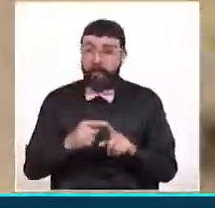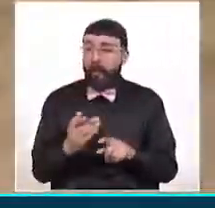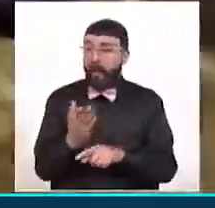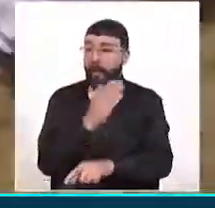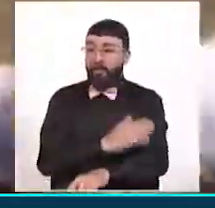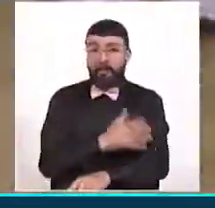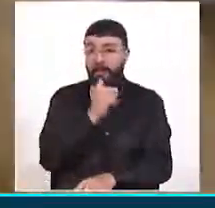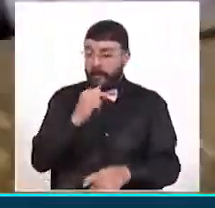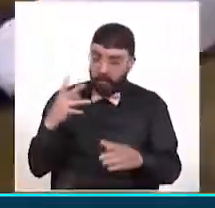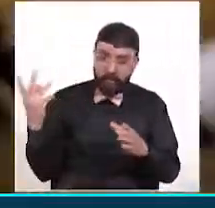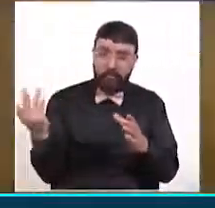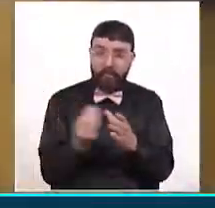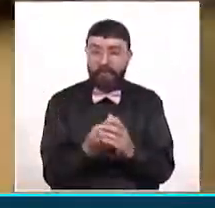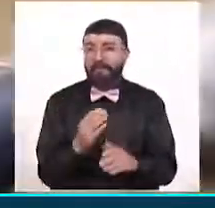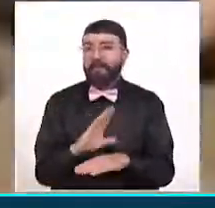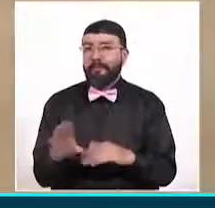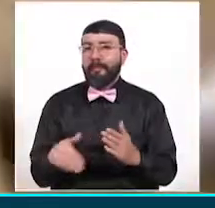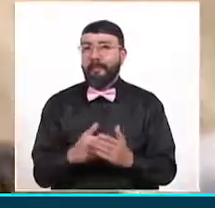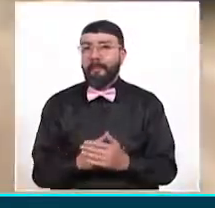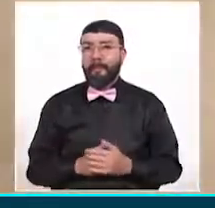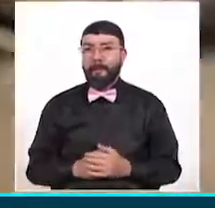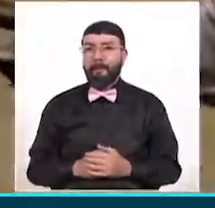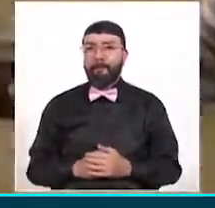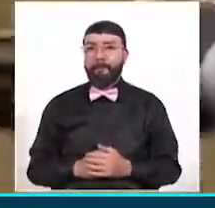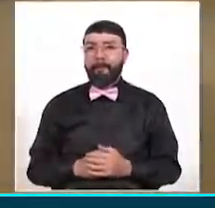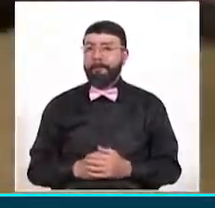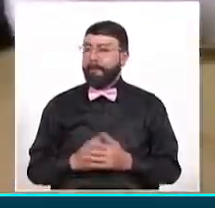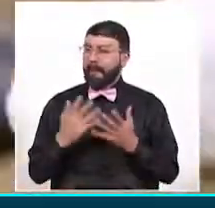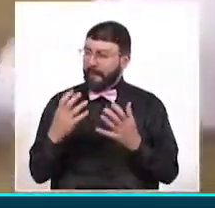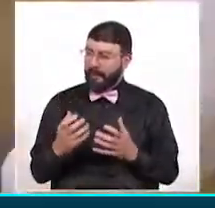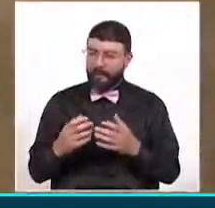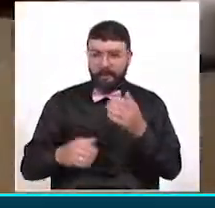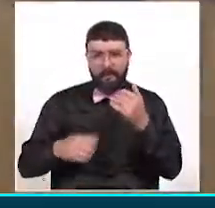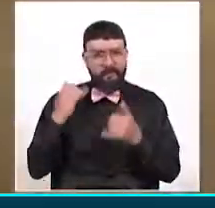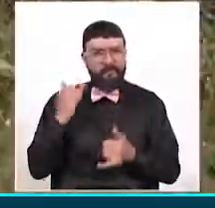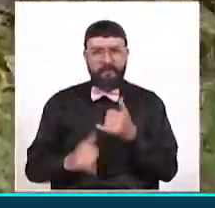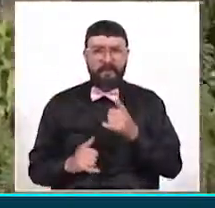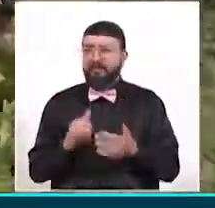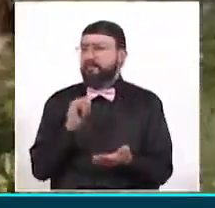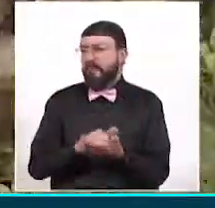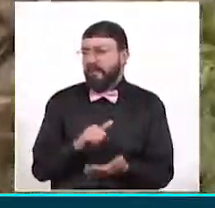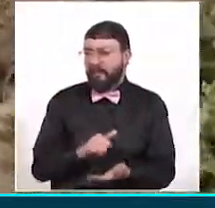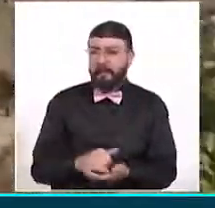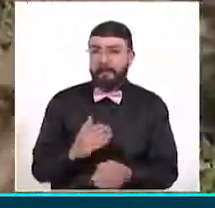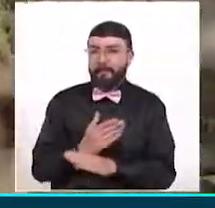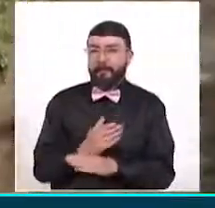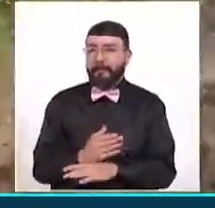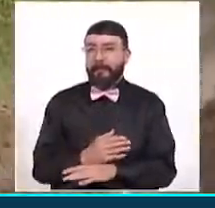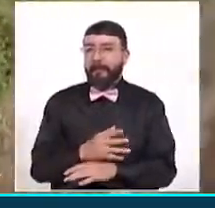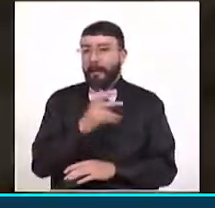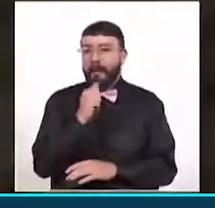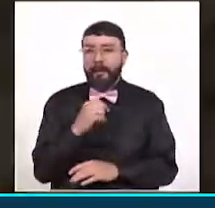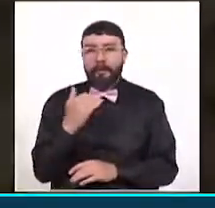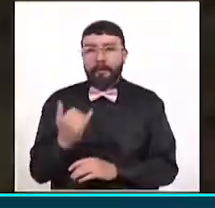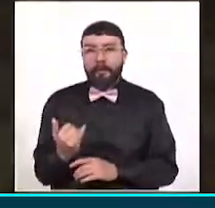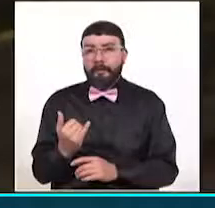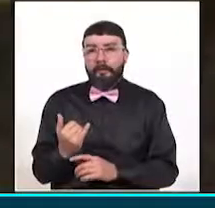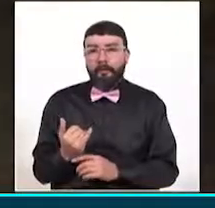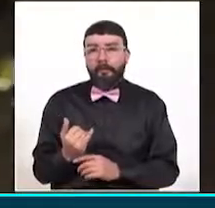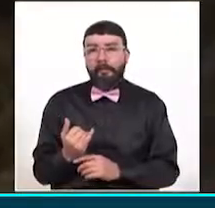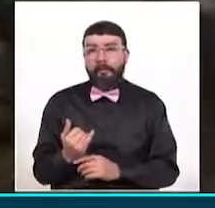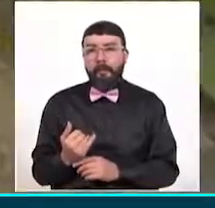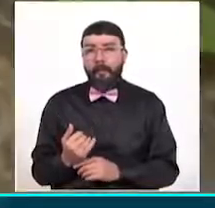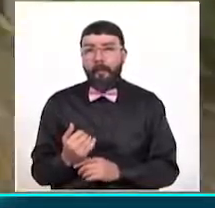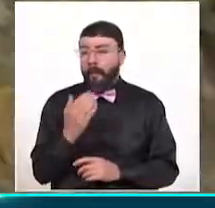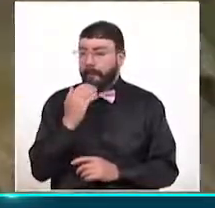formato incluyente. Quería romper con todo esto que es lo tradicional y simplemente llegar a un formato donde quien quiera estar,